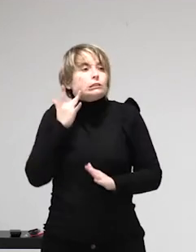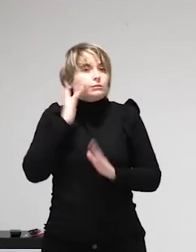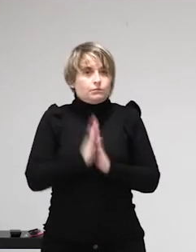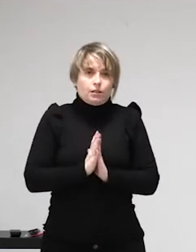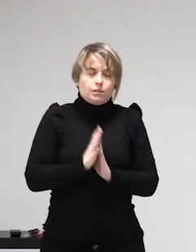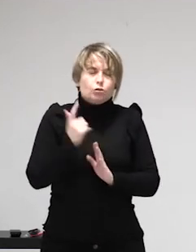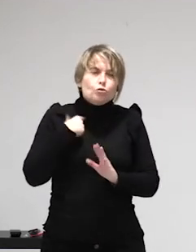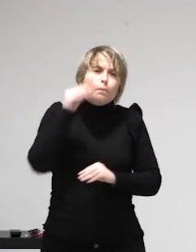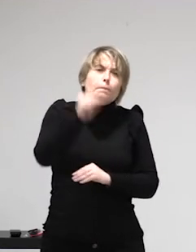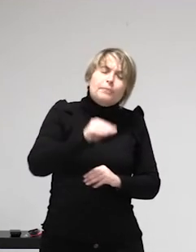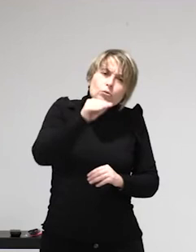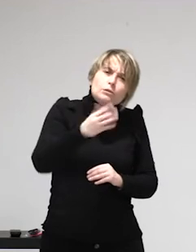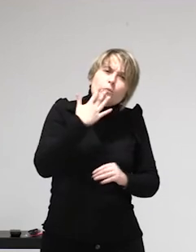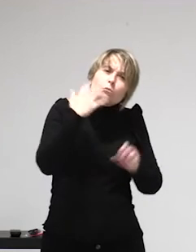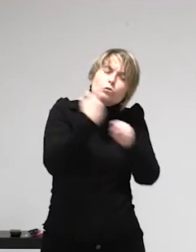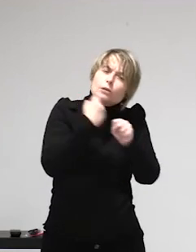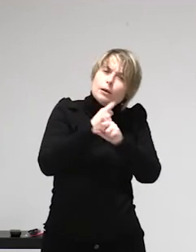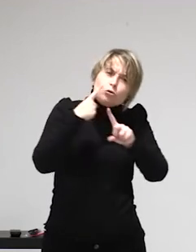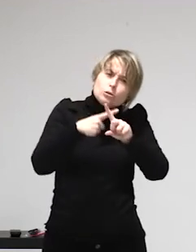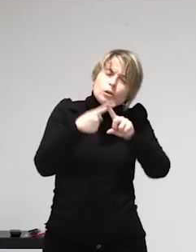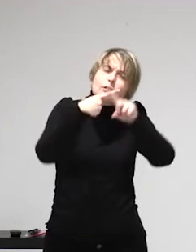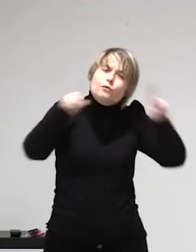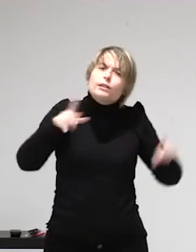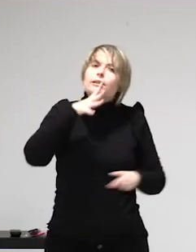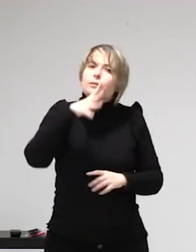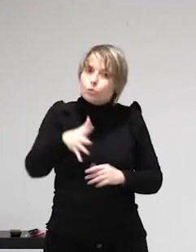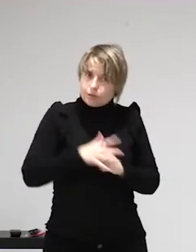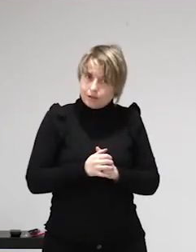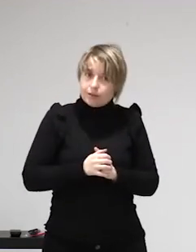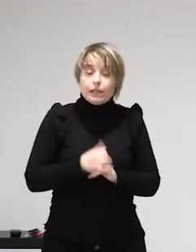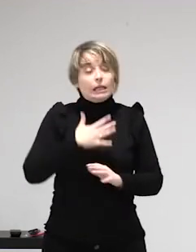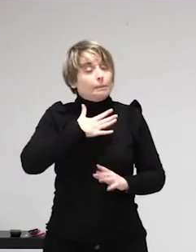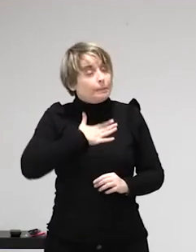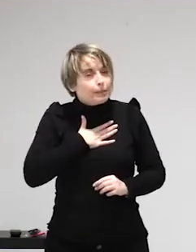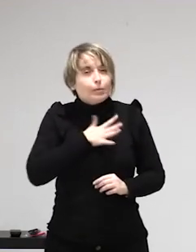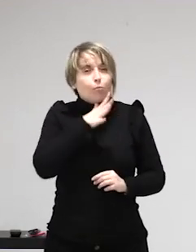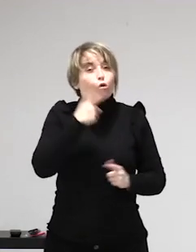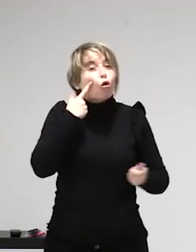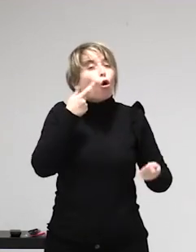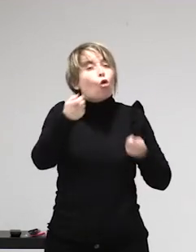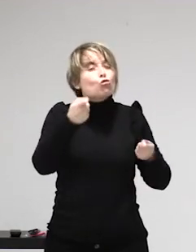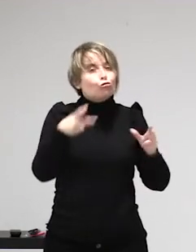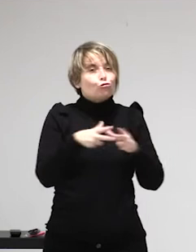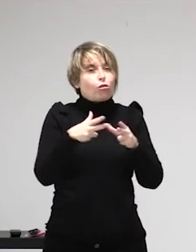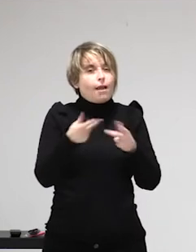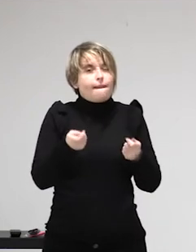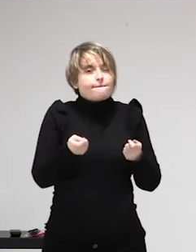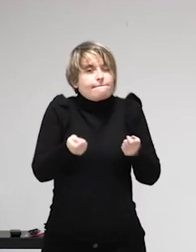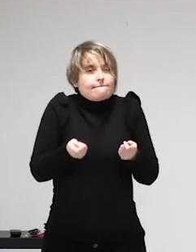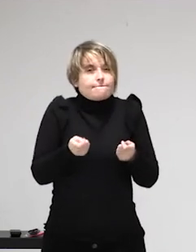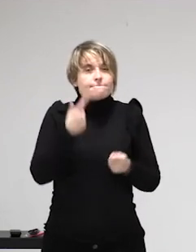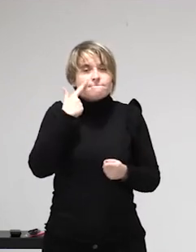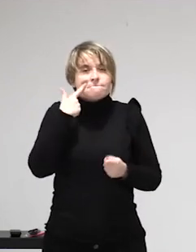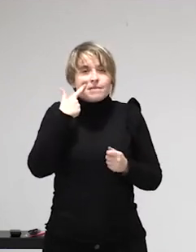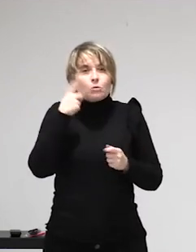para que fuera trabajo tendría que tener, bueno, es trabajo, pero para que lo fuera plenamente tendría que tener unos derechos. Y ahora bien,